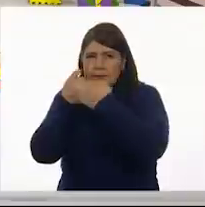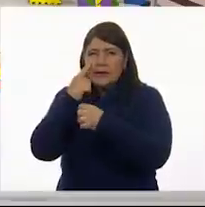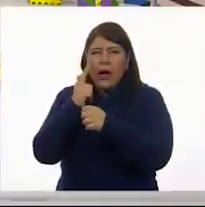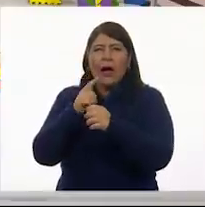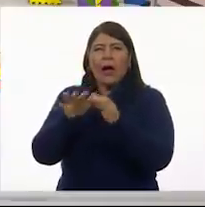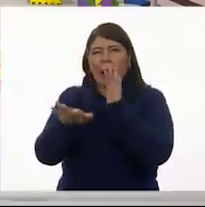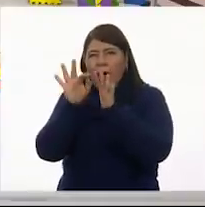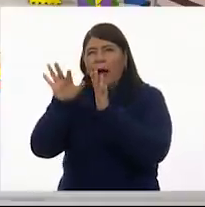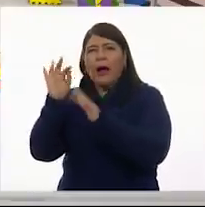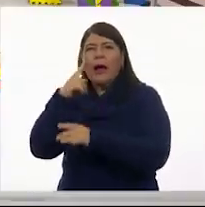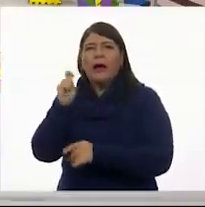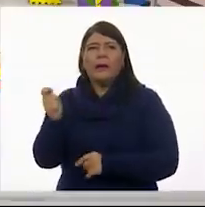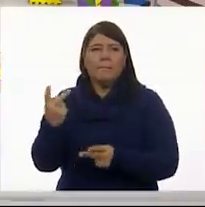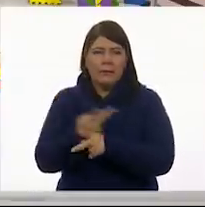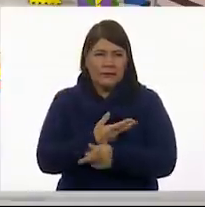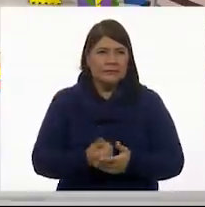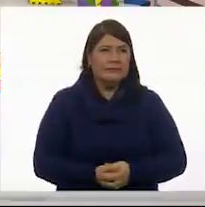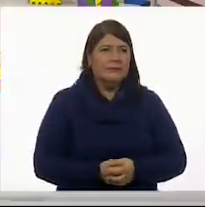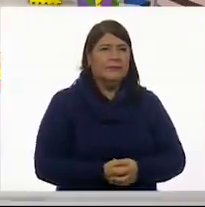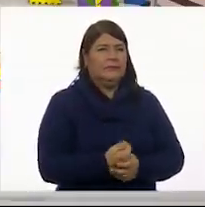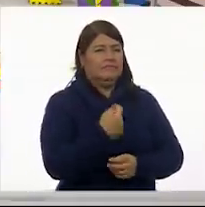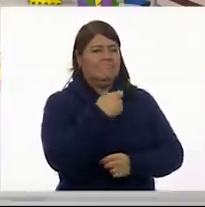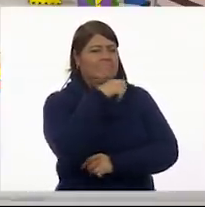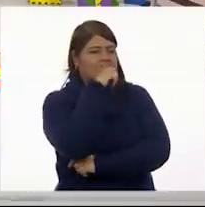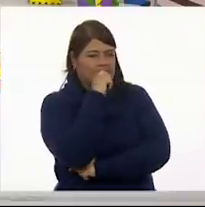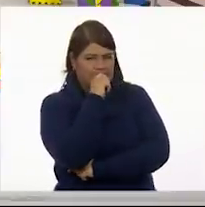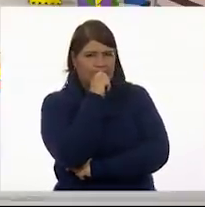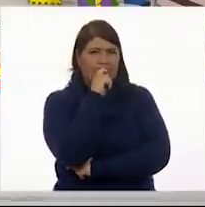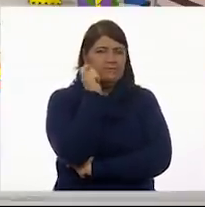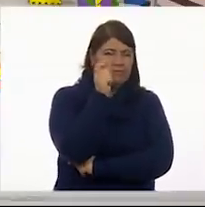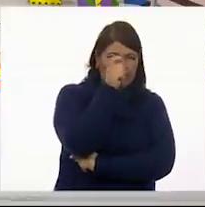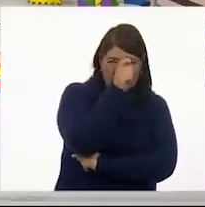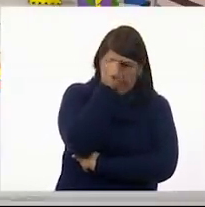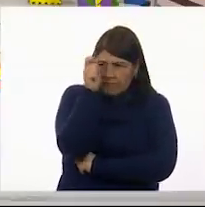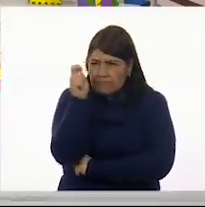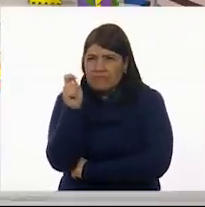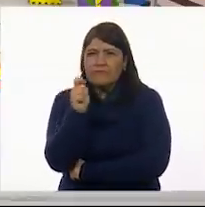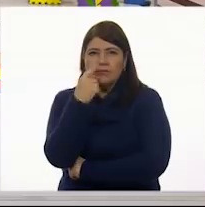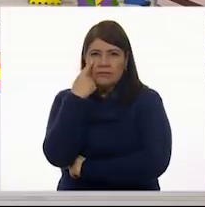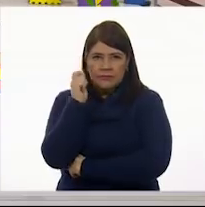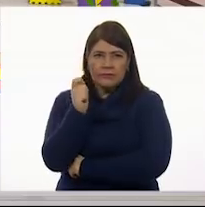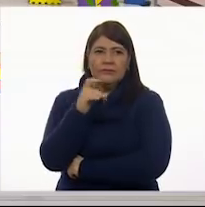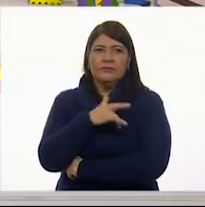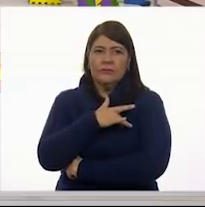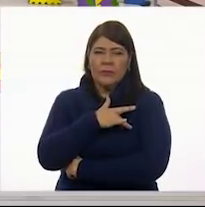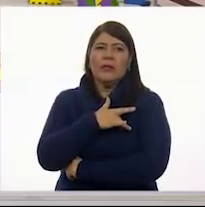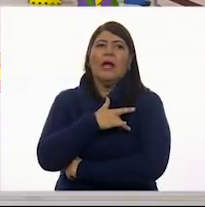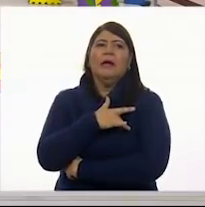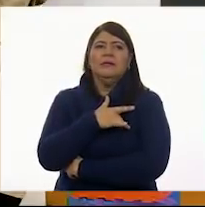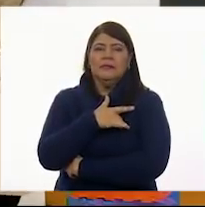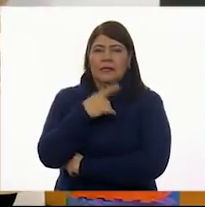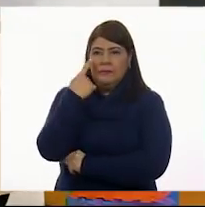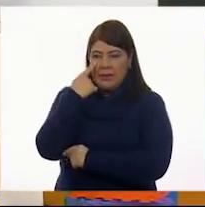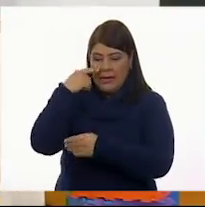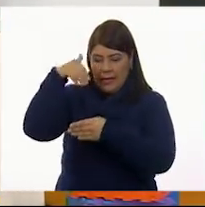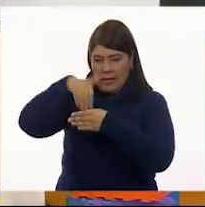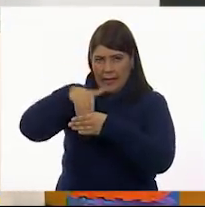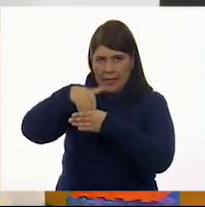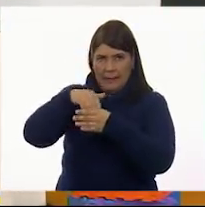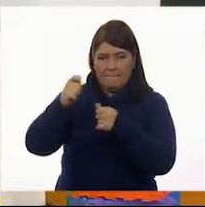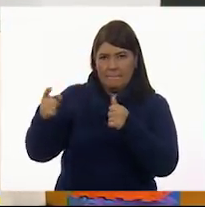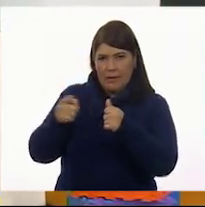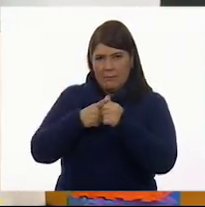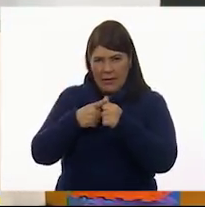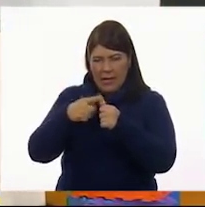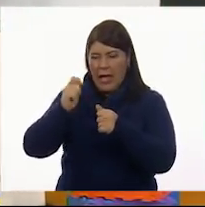A ver, a ver, vamos a ver. ¿Qué tenemos aquí? Vamos las imágenes del sobre, Britza. Primero las del sobre para